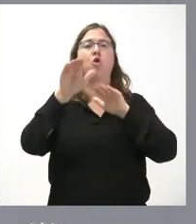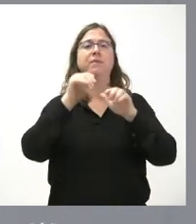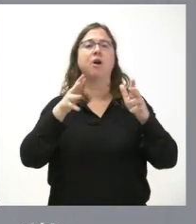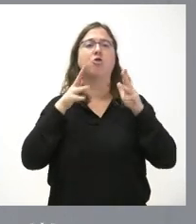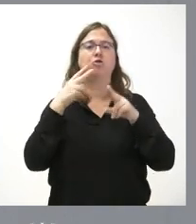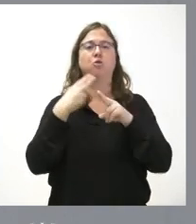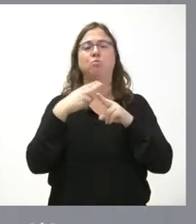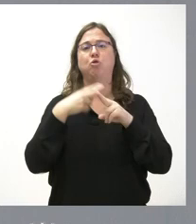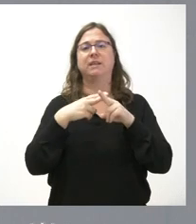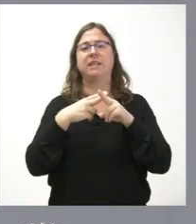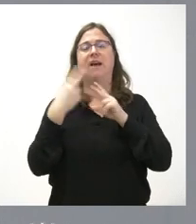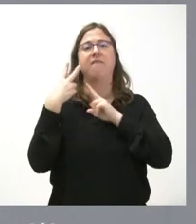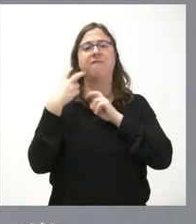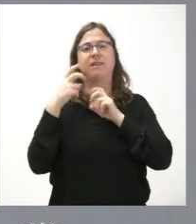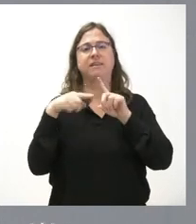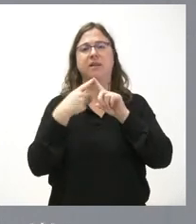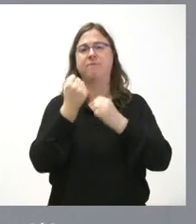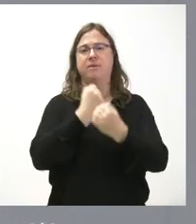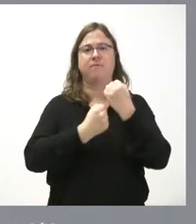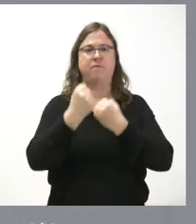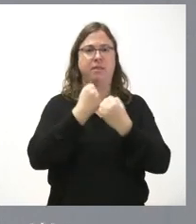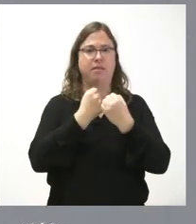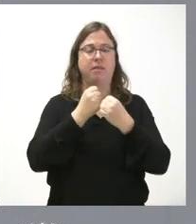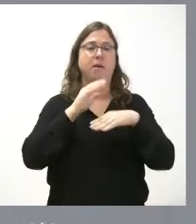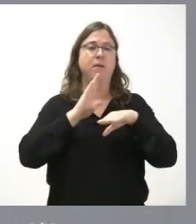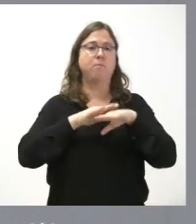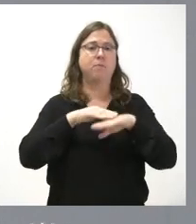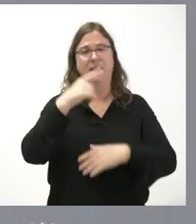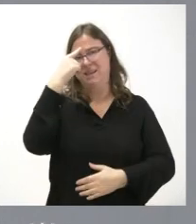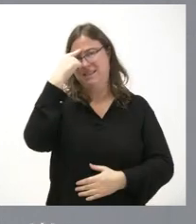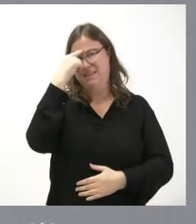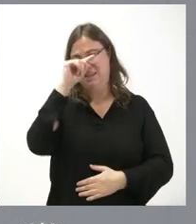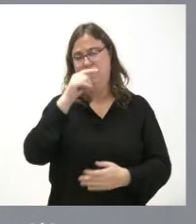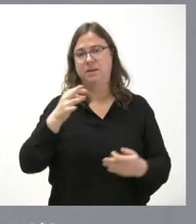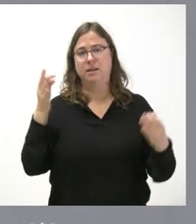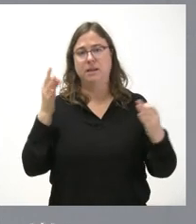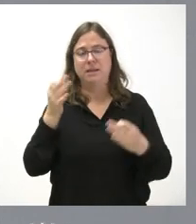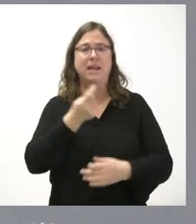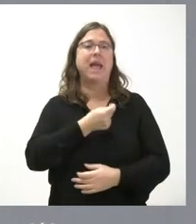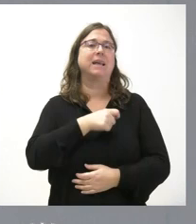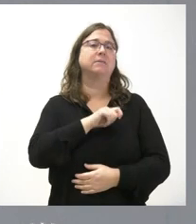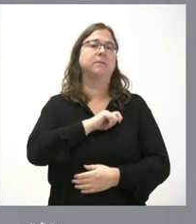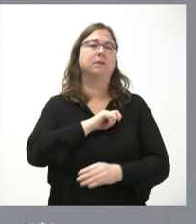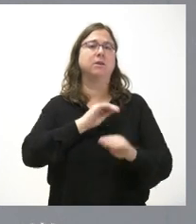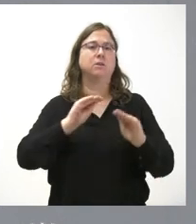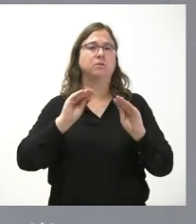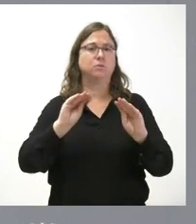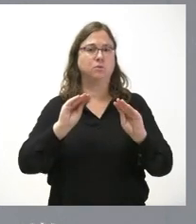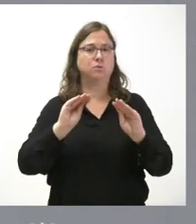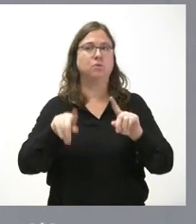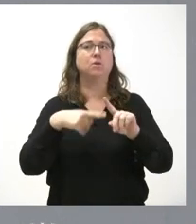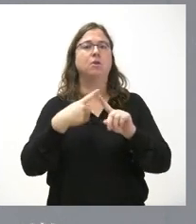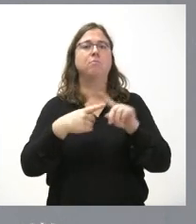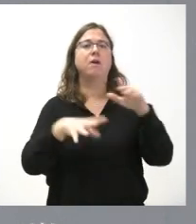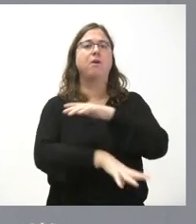Política Fiscal y Financiera a los efectos de conocer cuál va a ser dentro de España por la nueva financiación autonómica, el reparto de fondos y